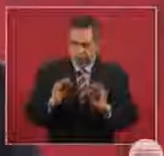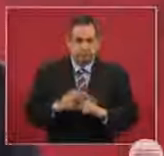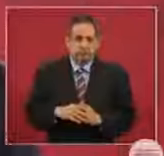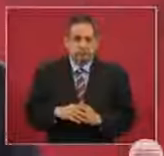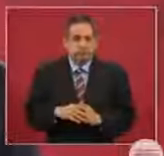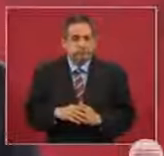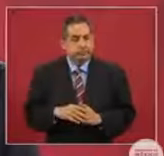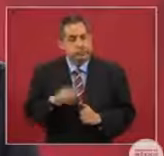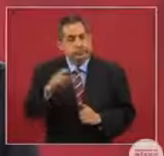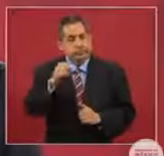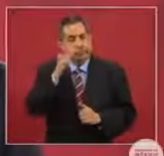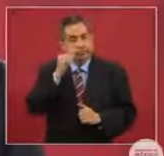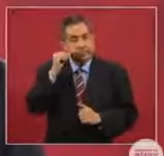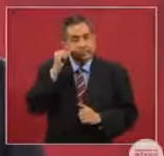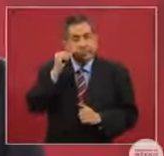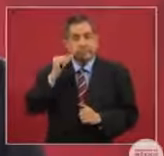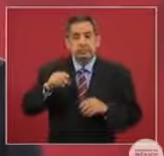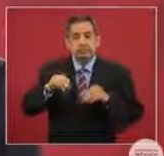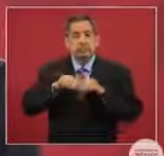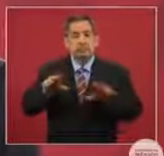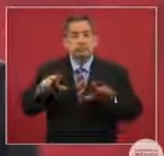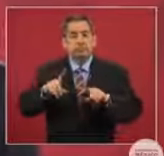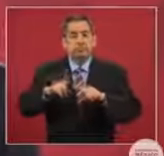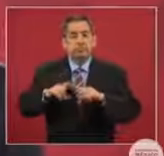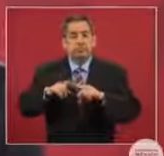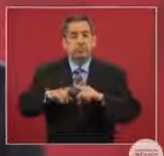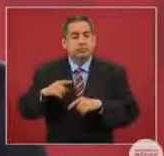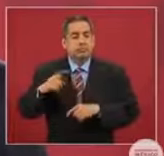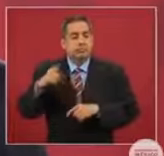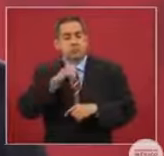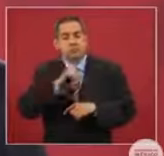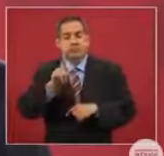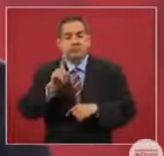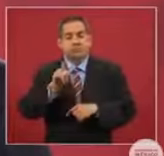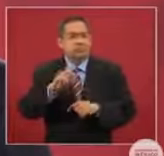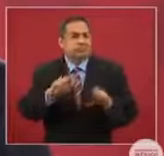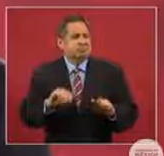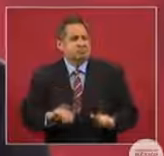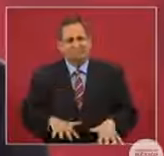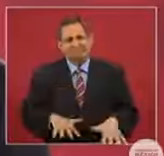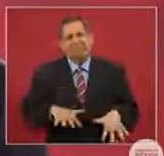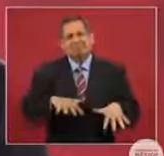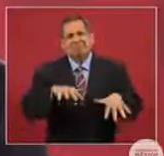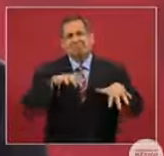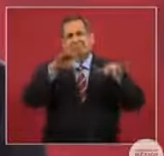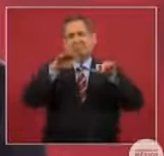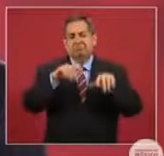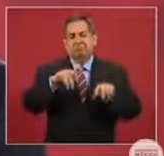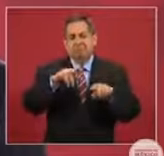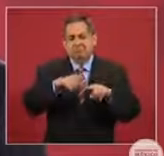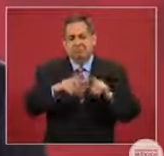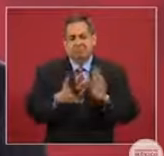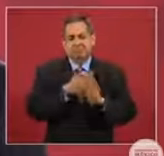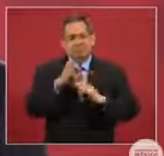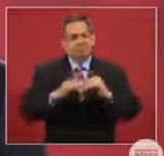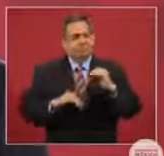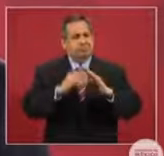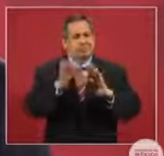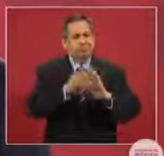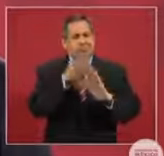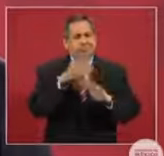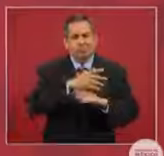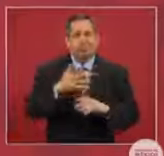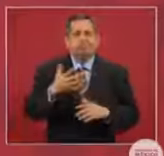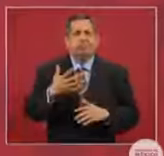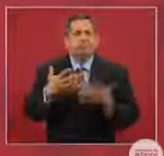Ayer se difundió de que se había inundado la construcción de la